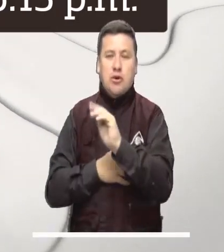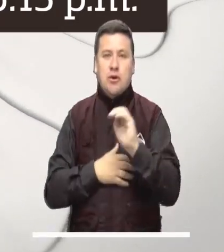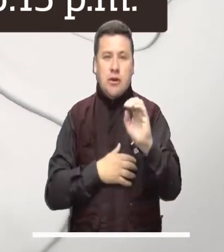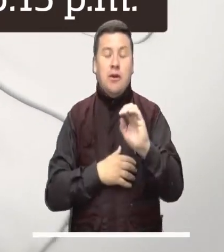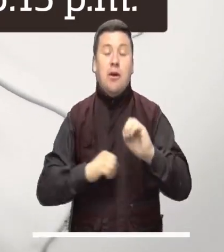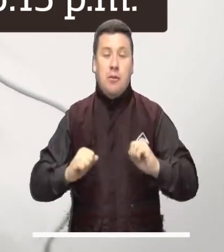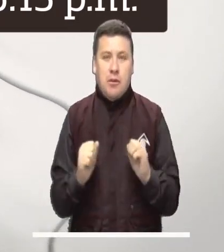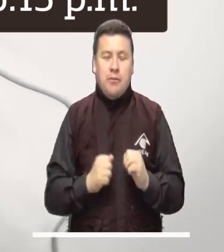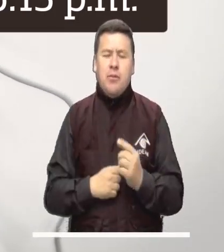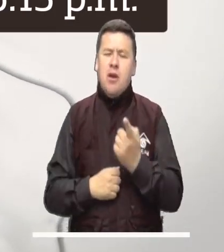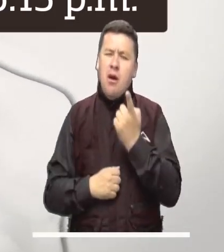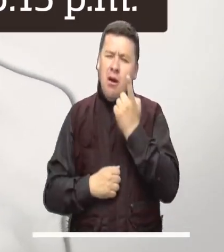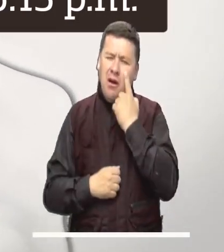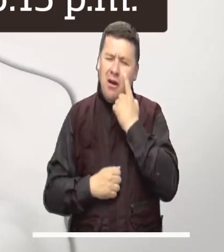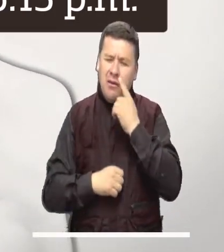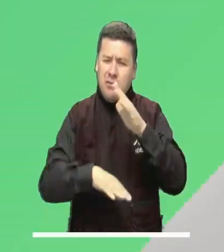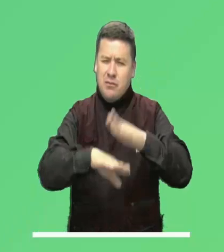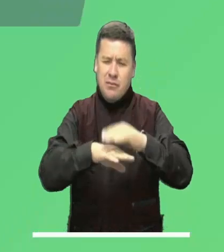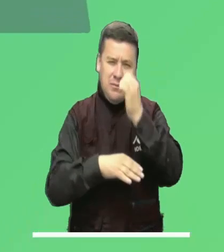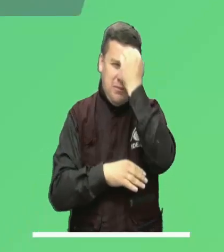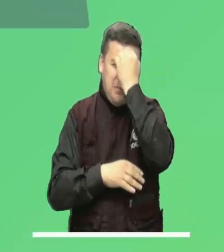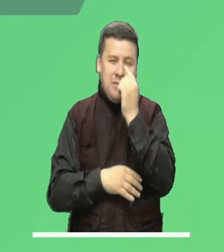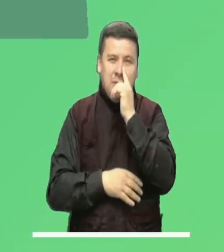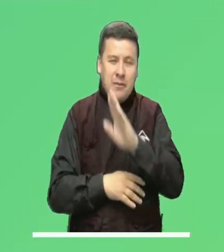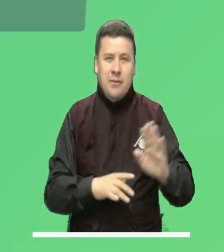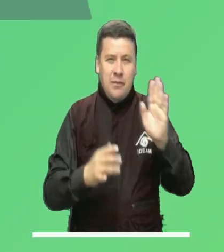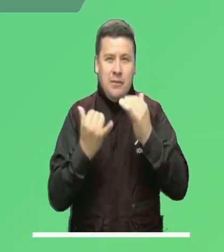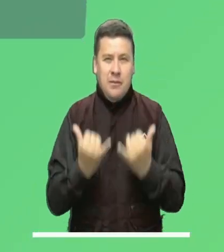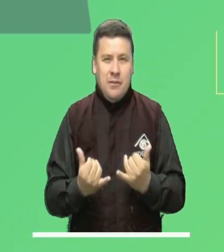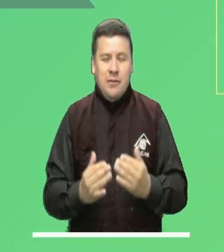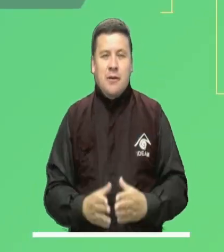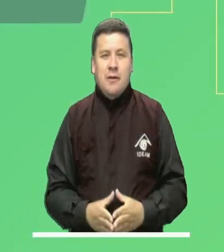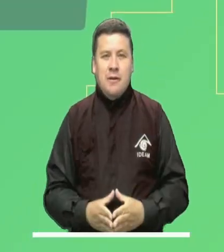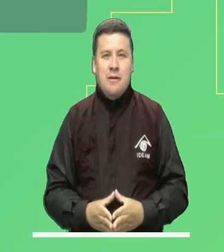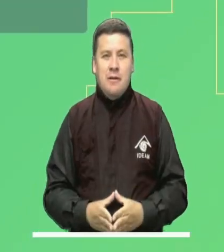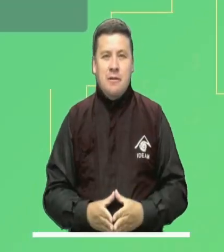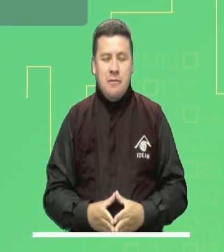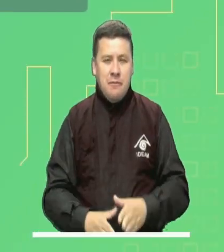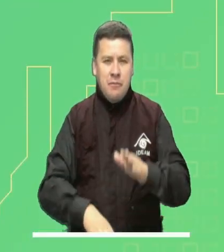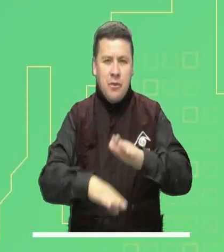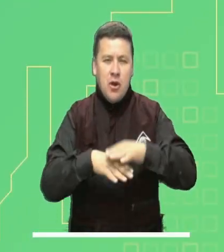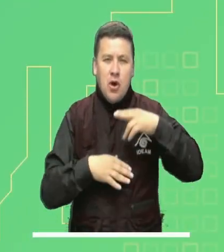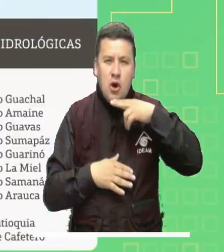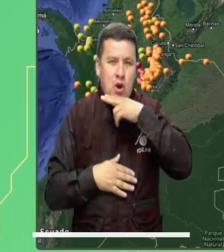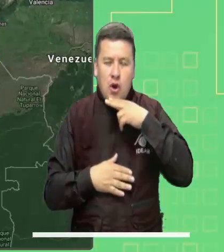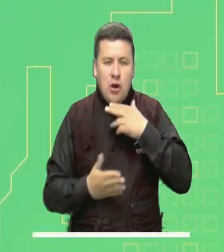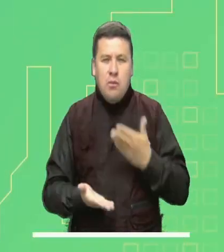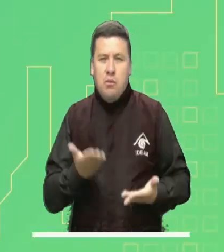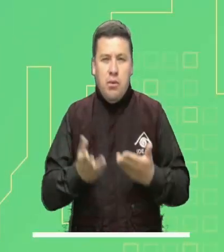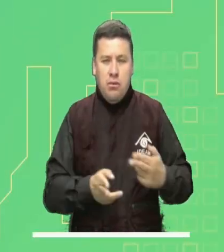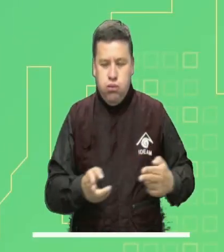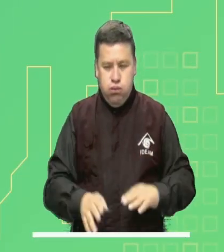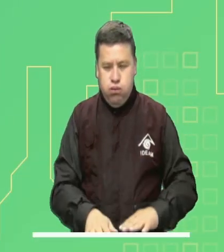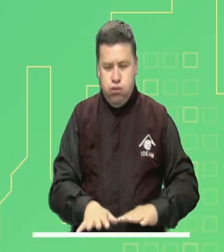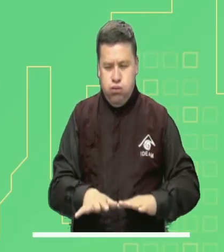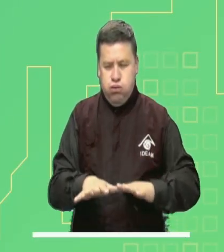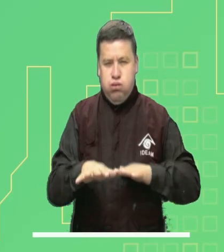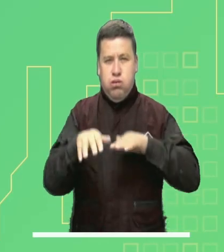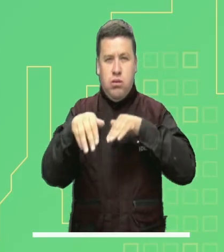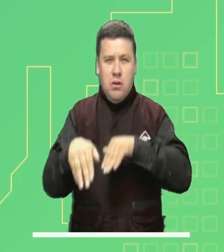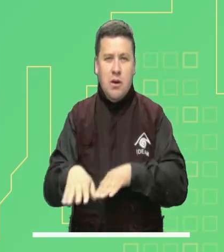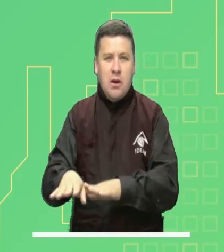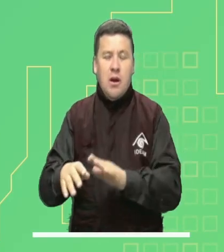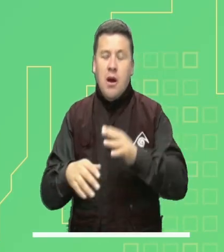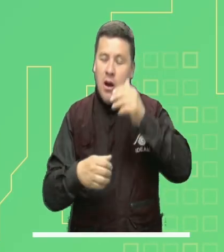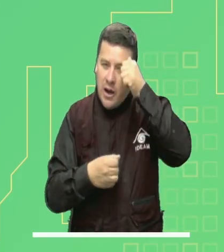y sur de Bogotá. Ahora, presten mucha atención a las principales alertas para hoy a nivel nacional. Alerta roja por